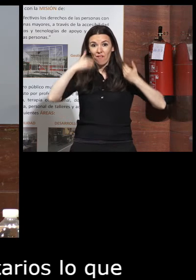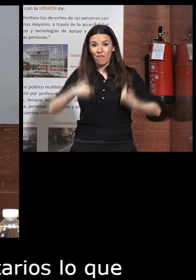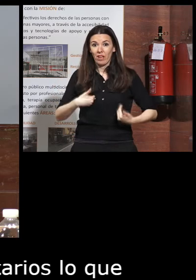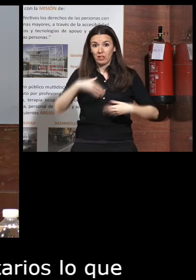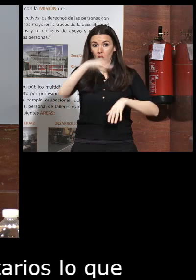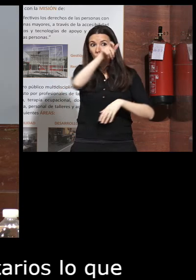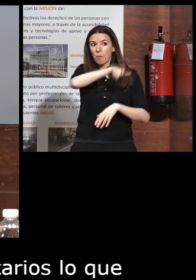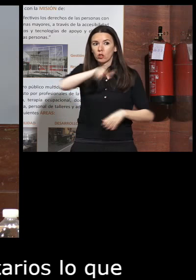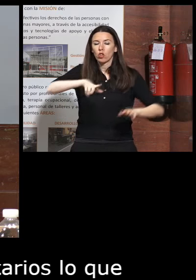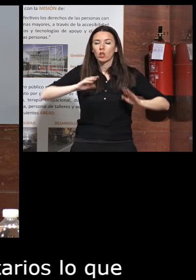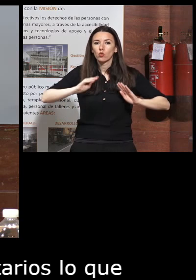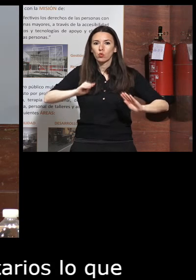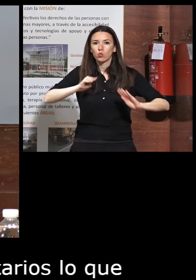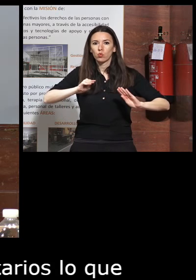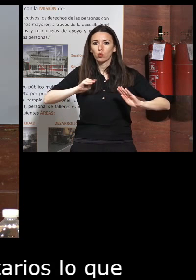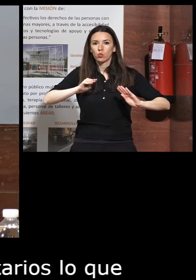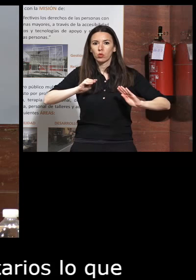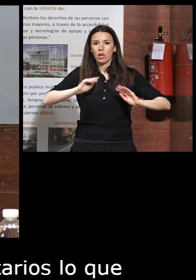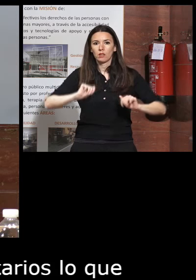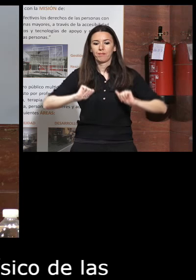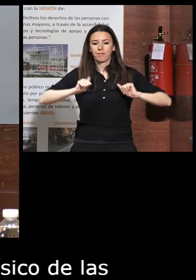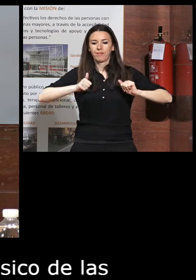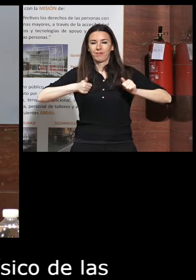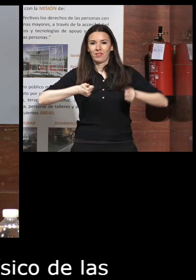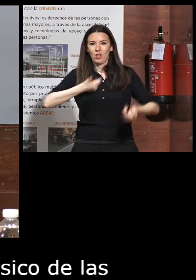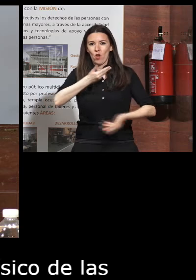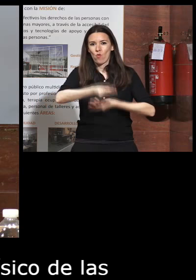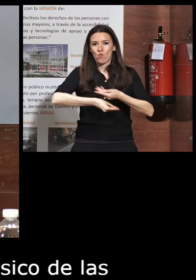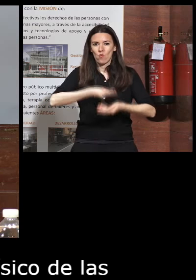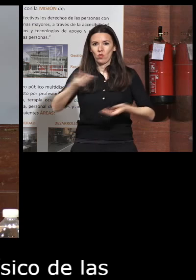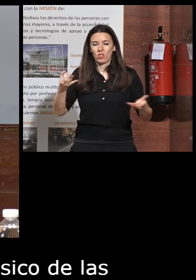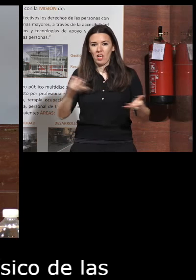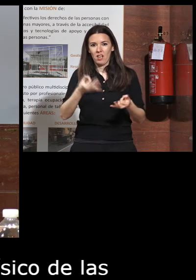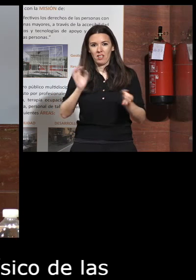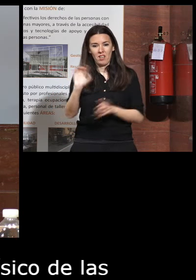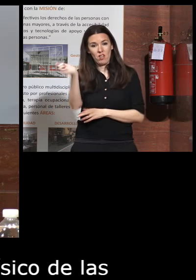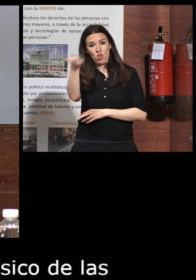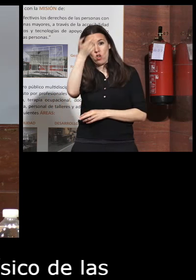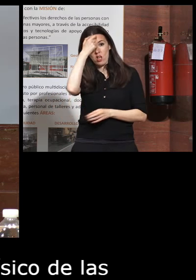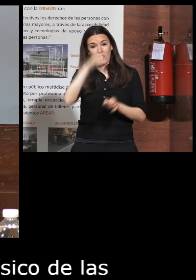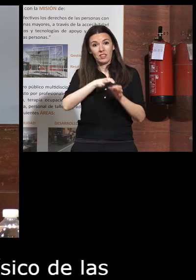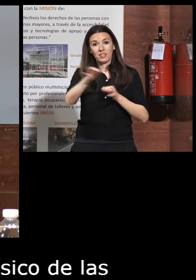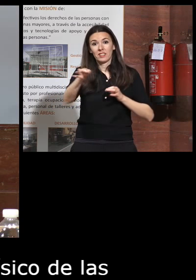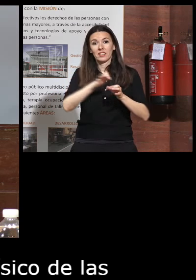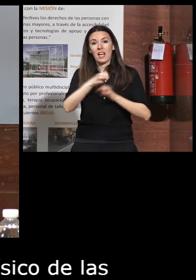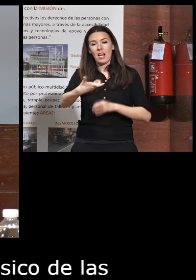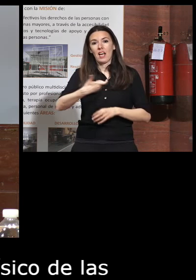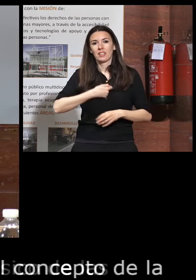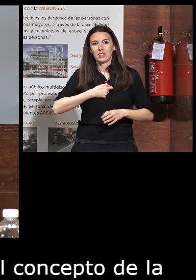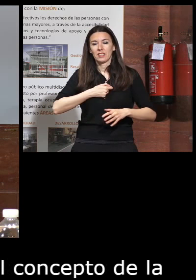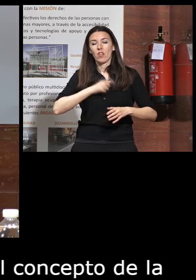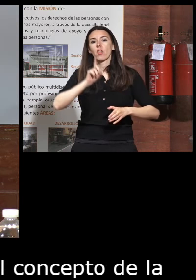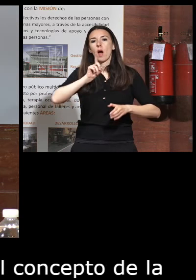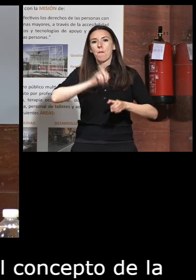las personas están empezando a utilizar el concepto de la teleasistencia proactiva